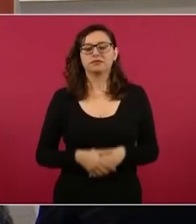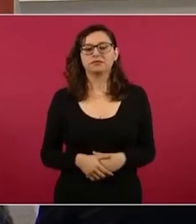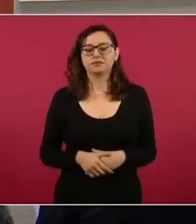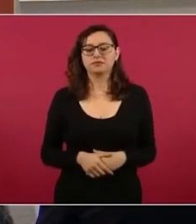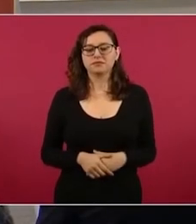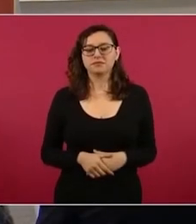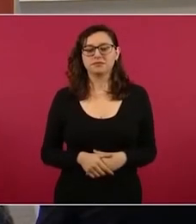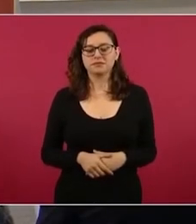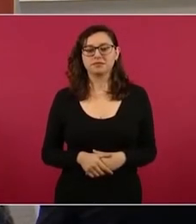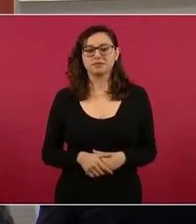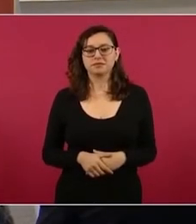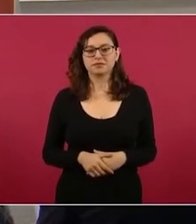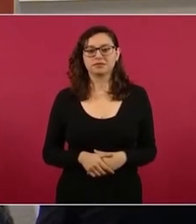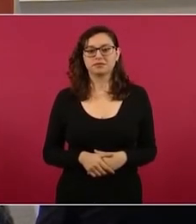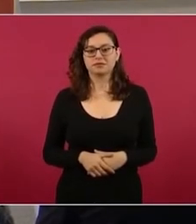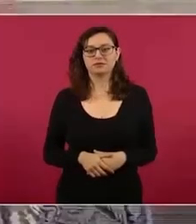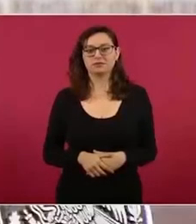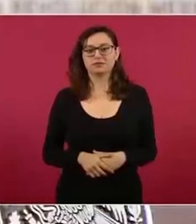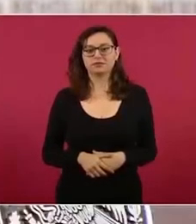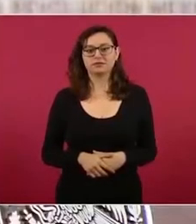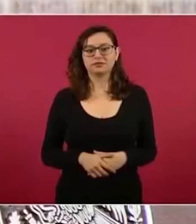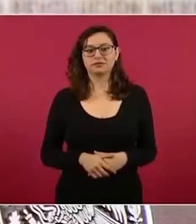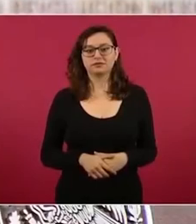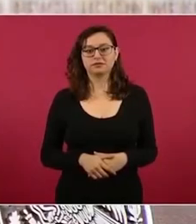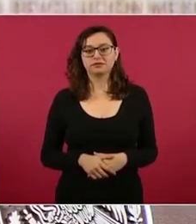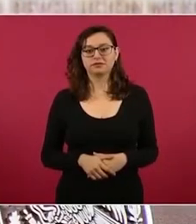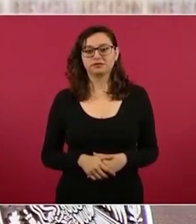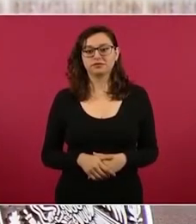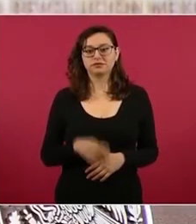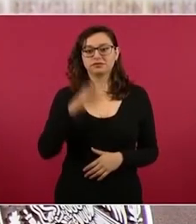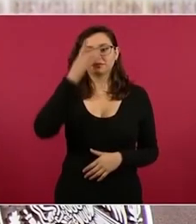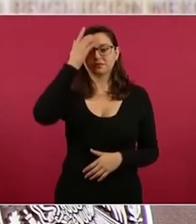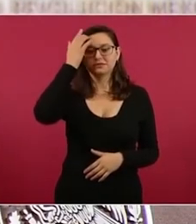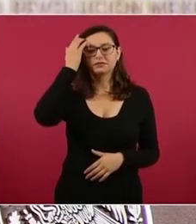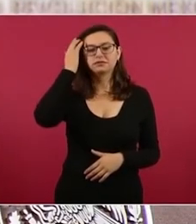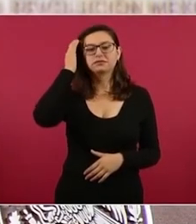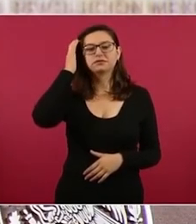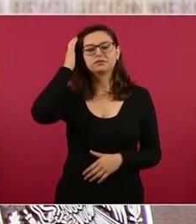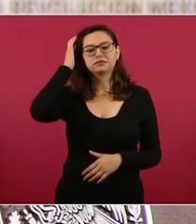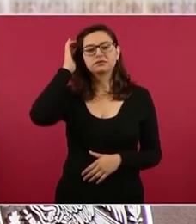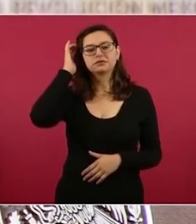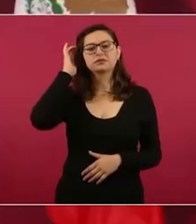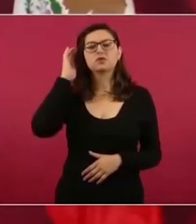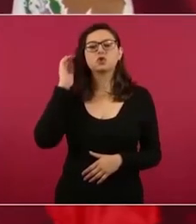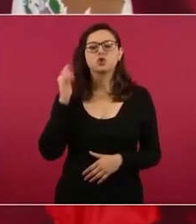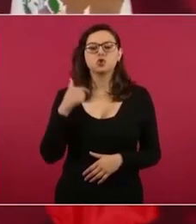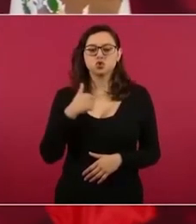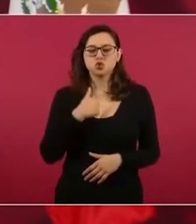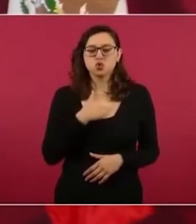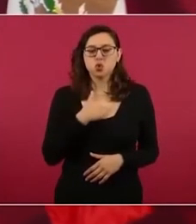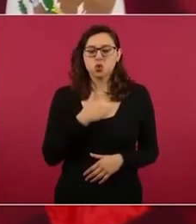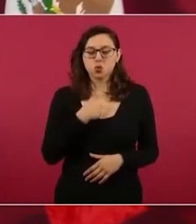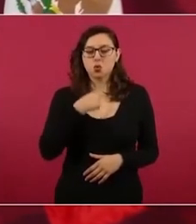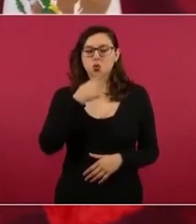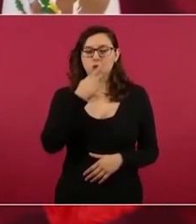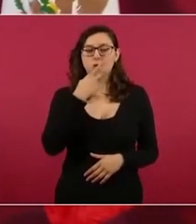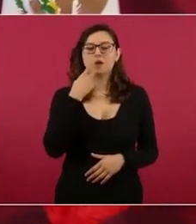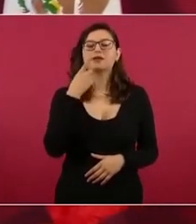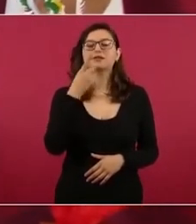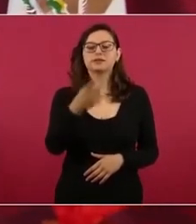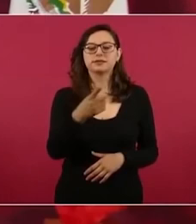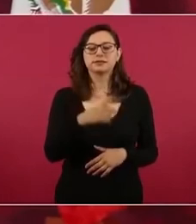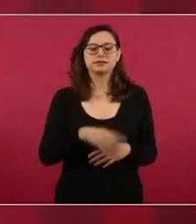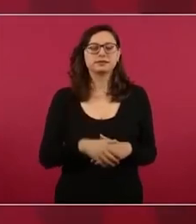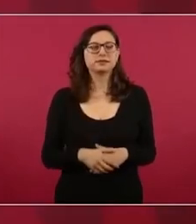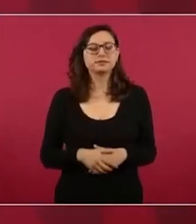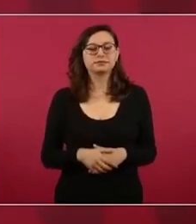un instante voy a decir que le mando un abrazo a